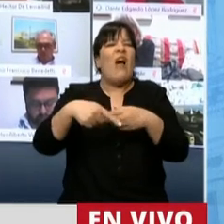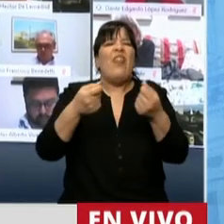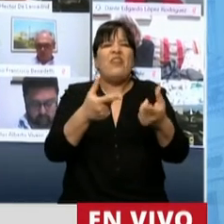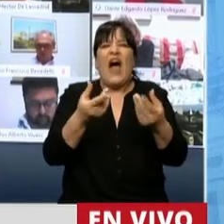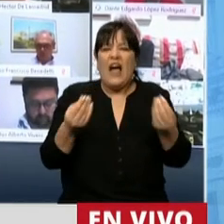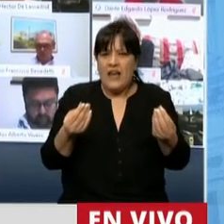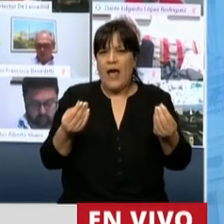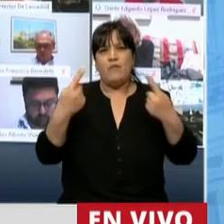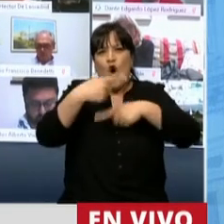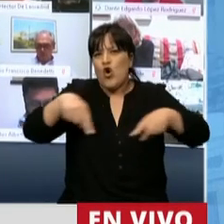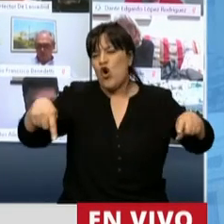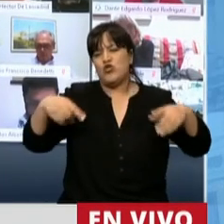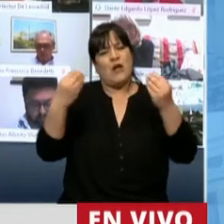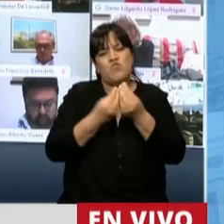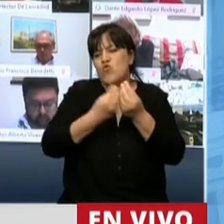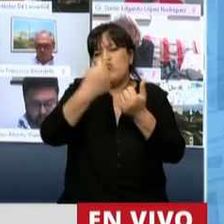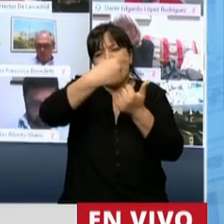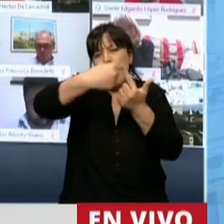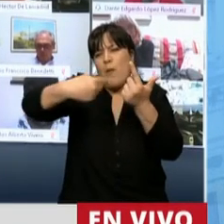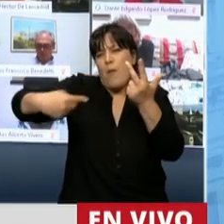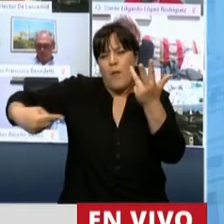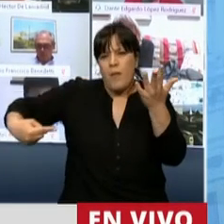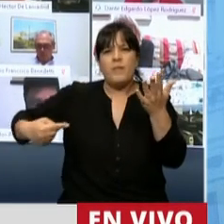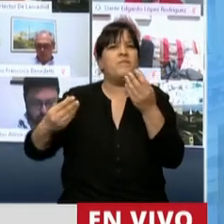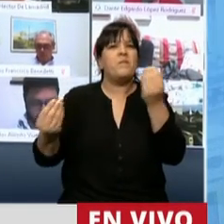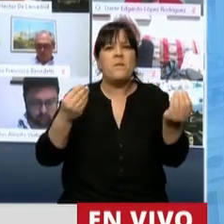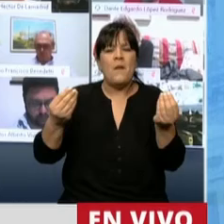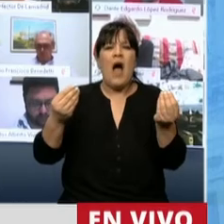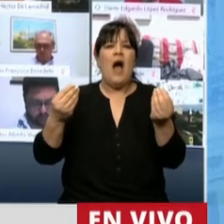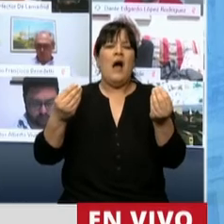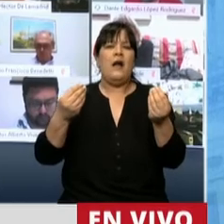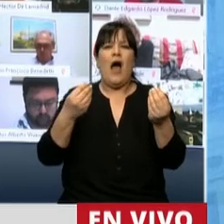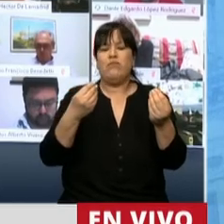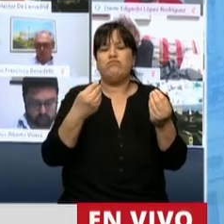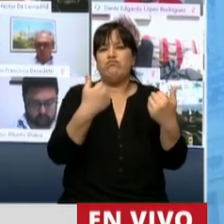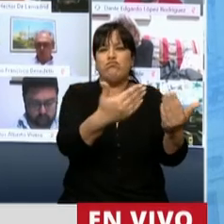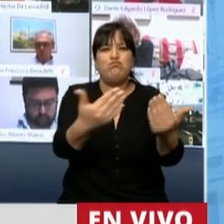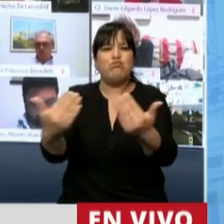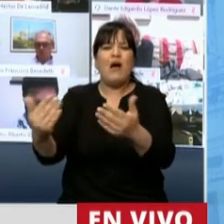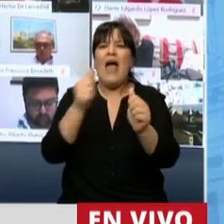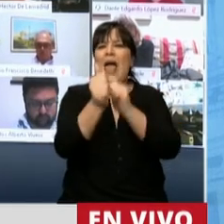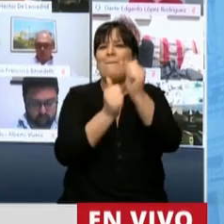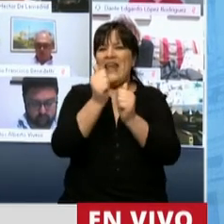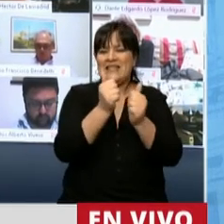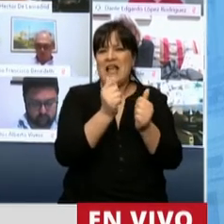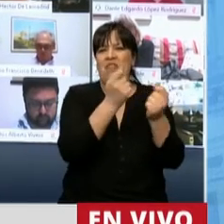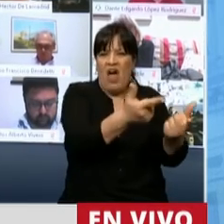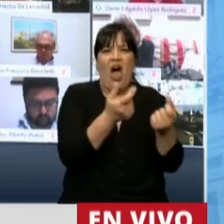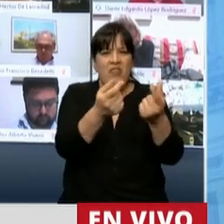grandes con una definición muy amplia que alcanzaba una amplísima cantidad de empresas y que